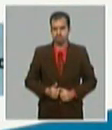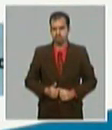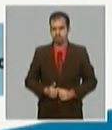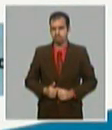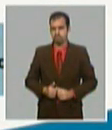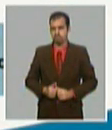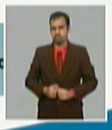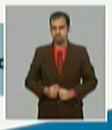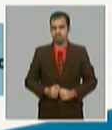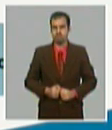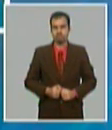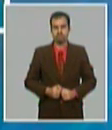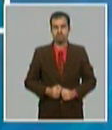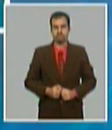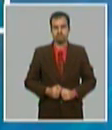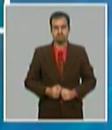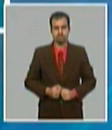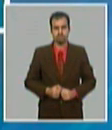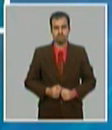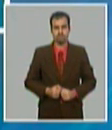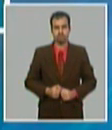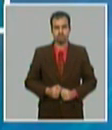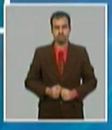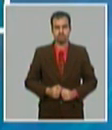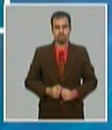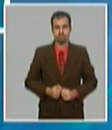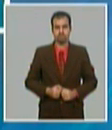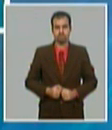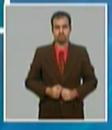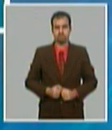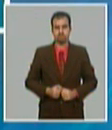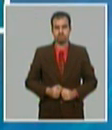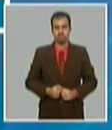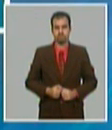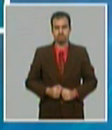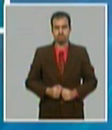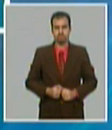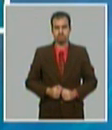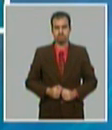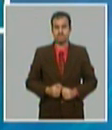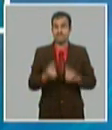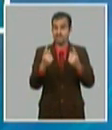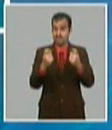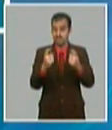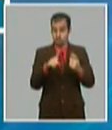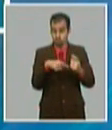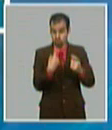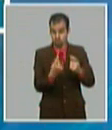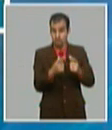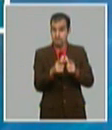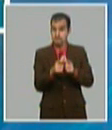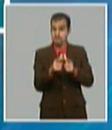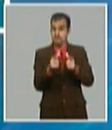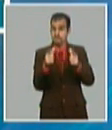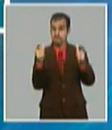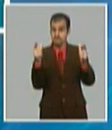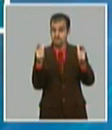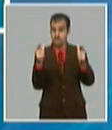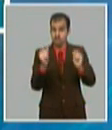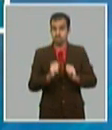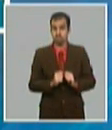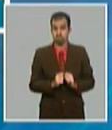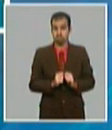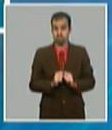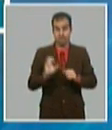se necesita una mayor participación de nuestra industria de nuestro sistema